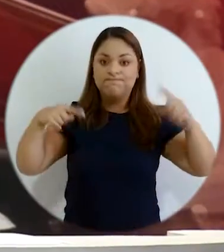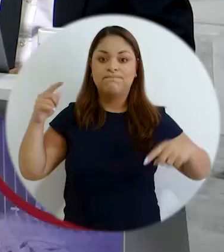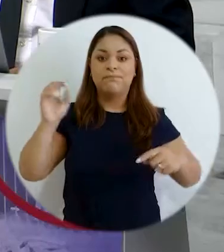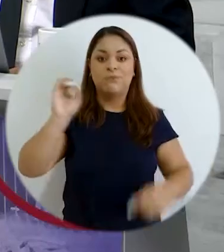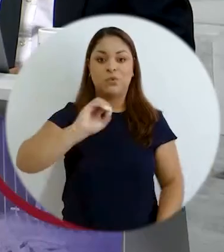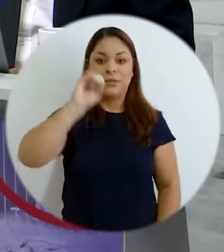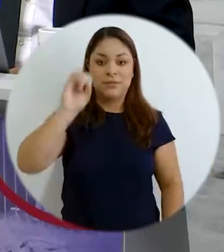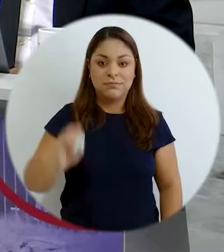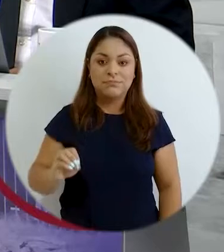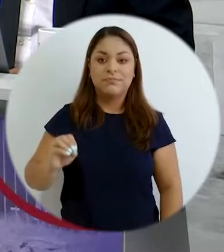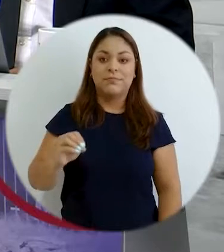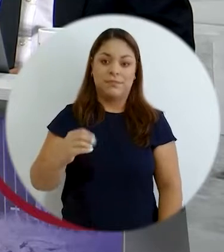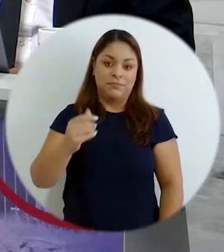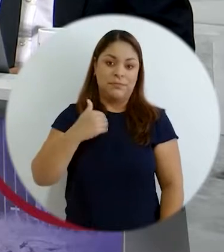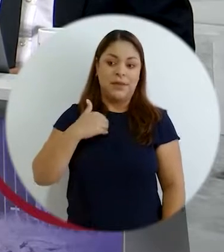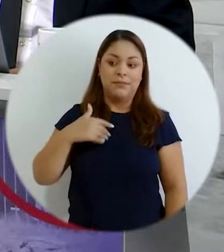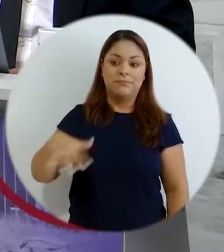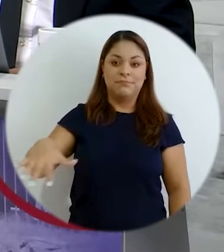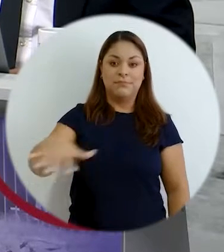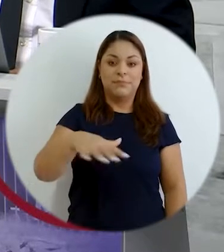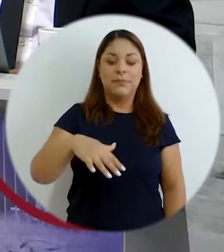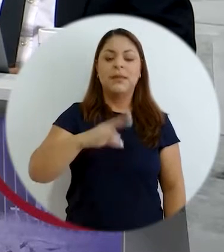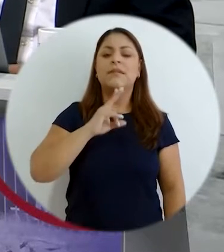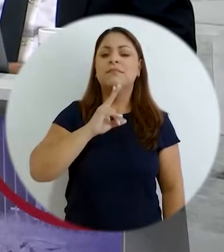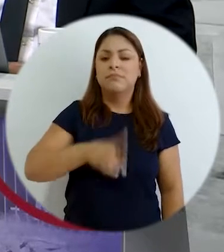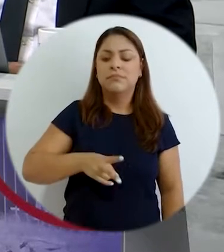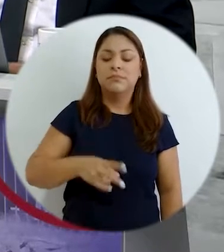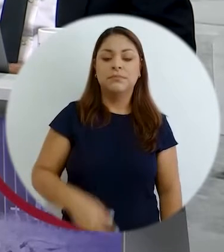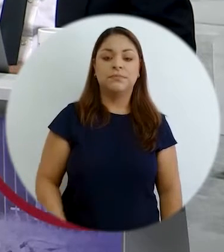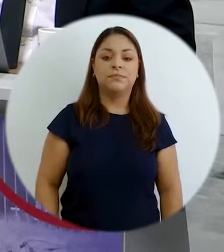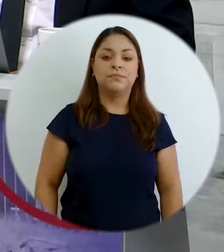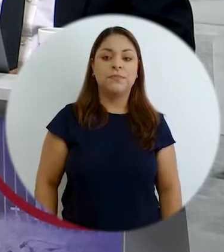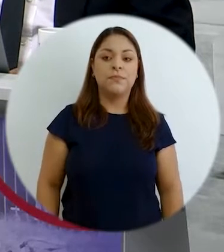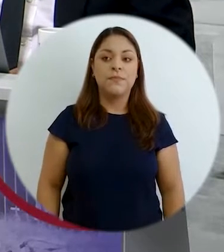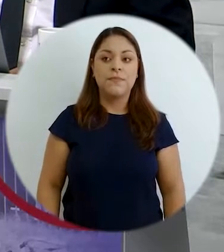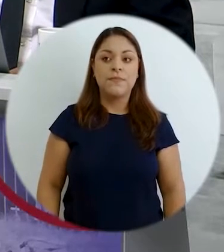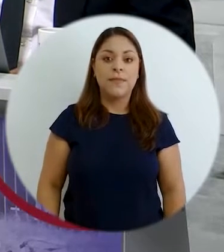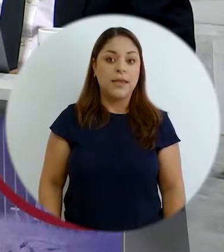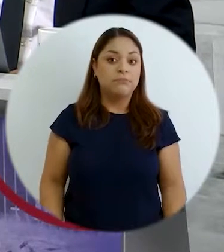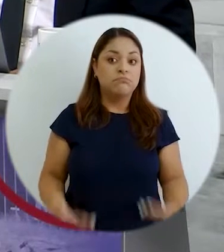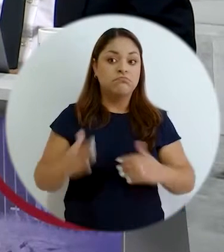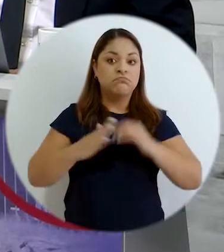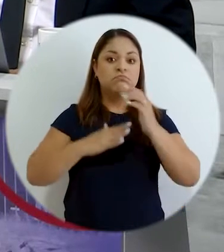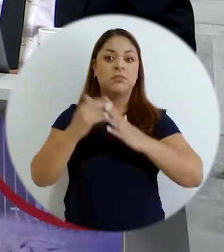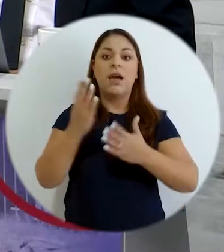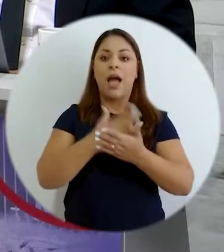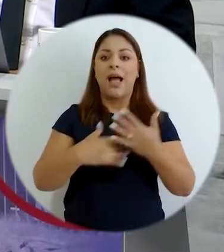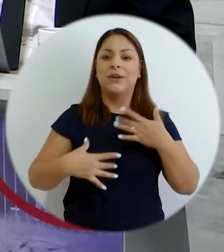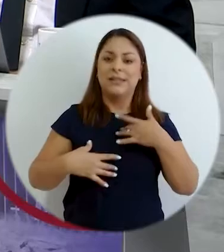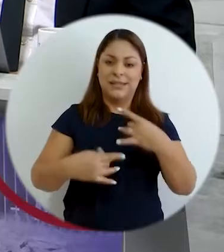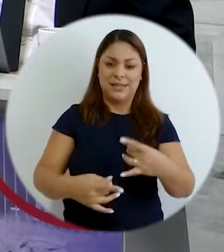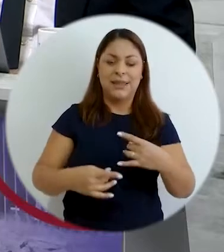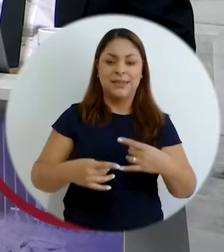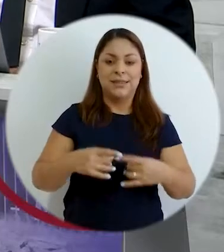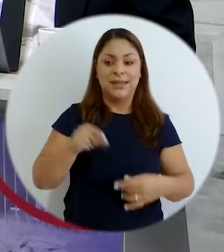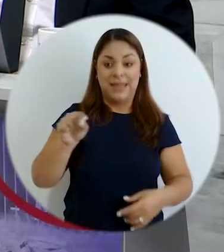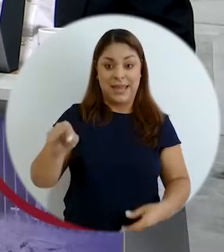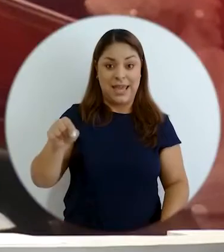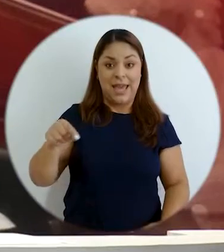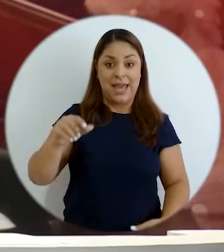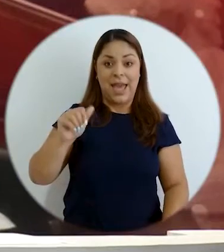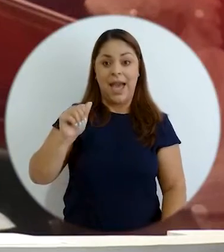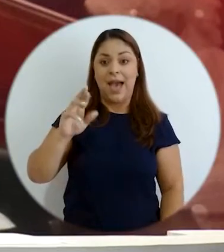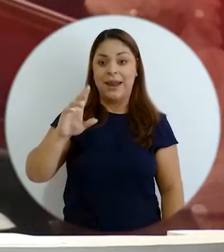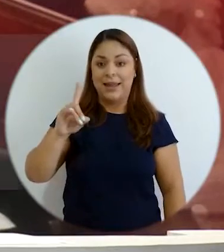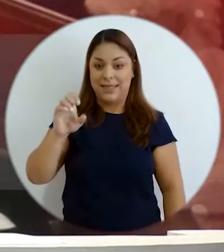digamos estadísticas esas mediciones en las regiones y que evidentemente va a construir algo interesante en las redes es